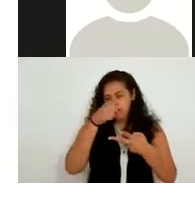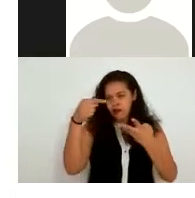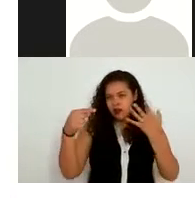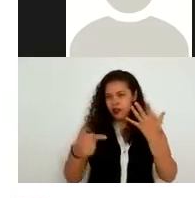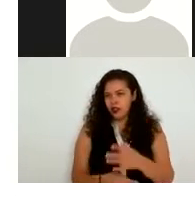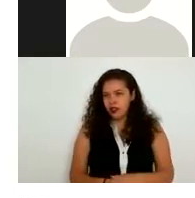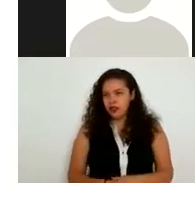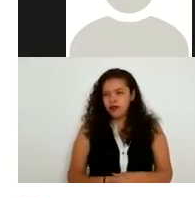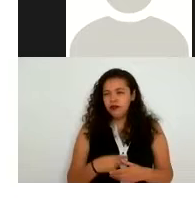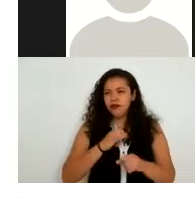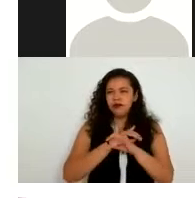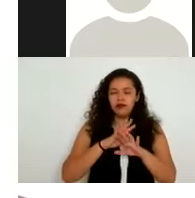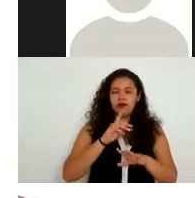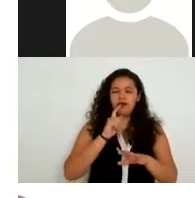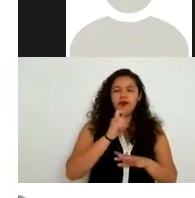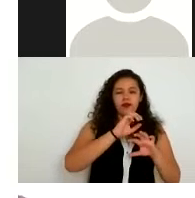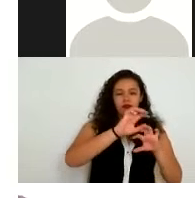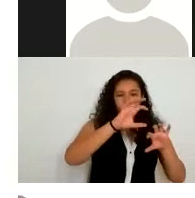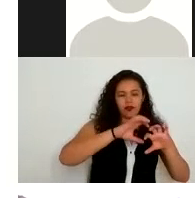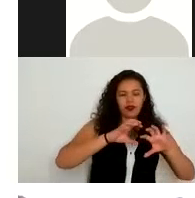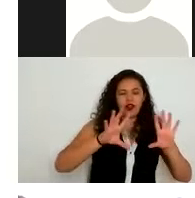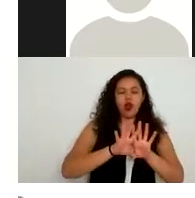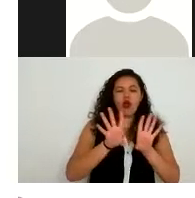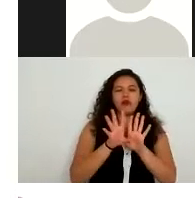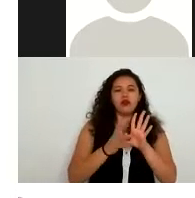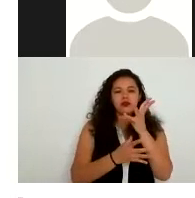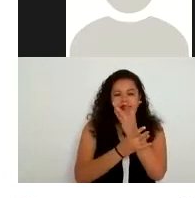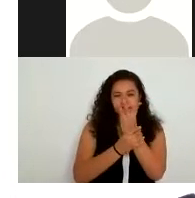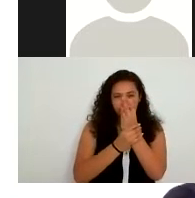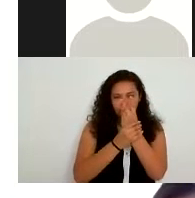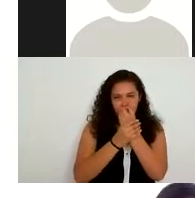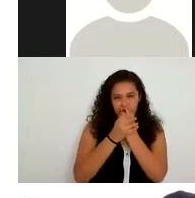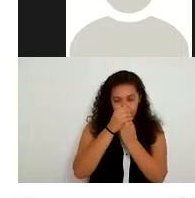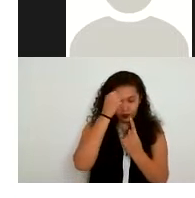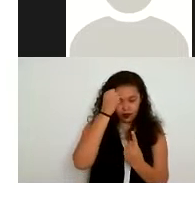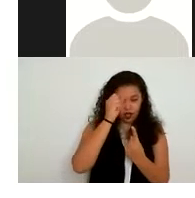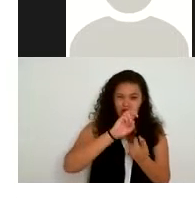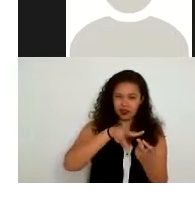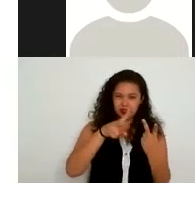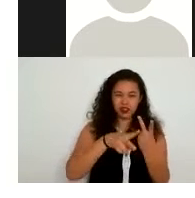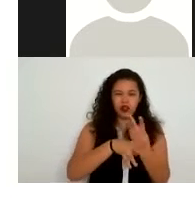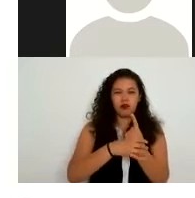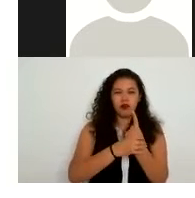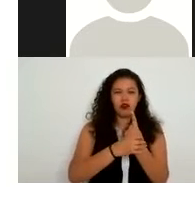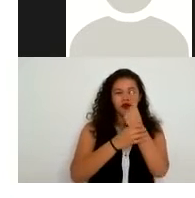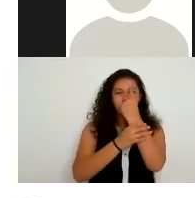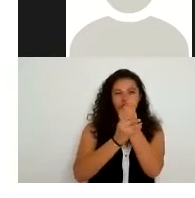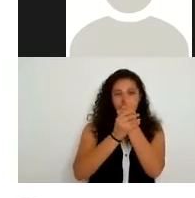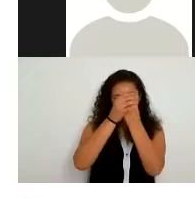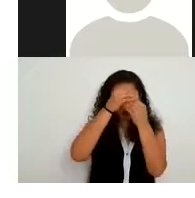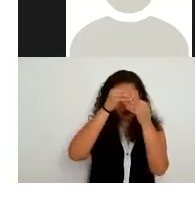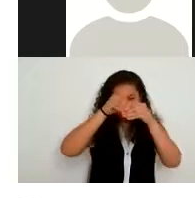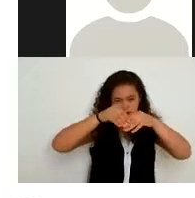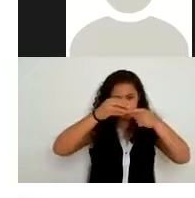separemos la información de la digamos de que se identifique de quién es y utilicemos la información de manera muy